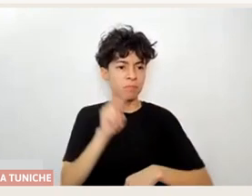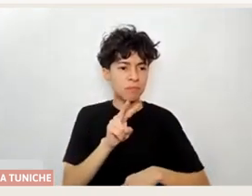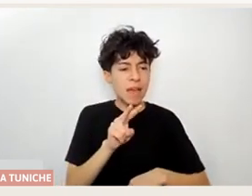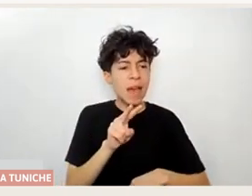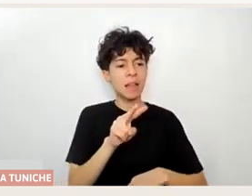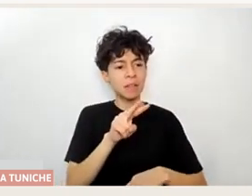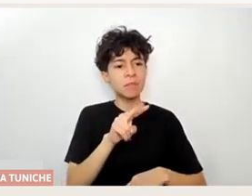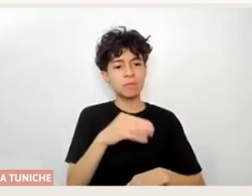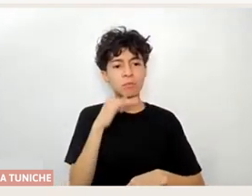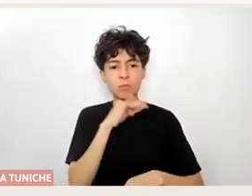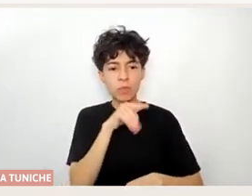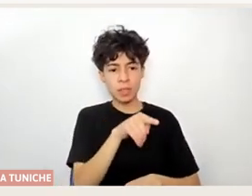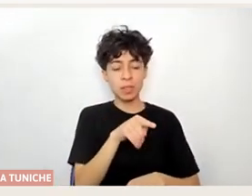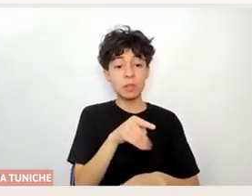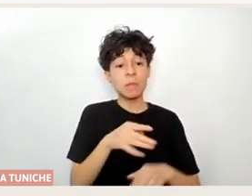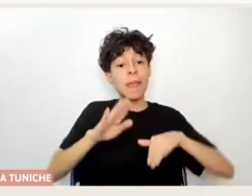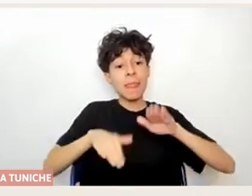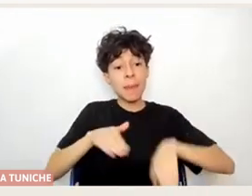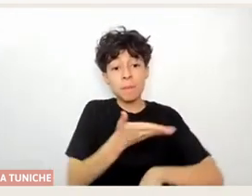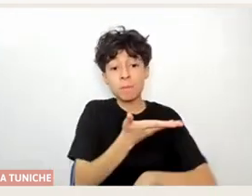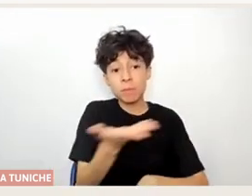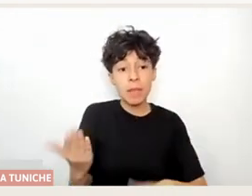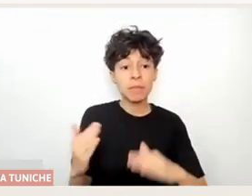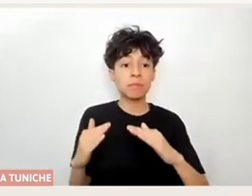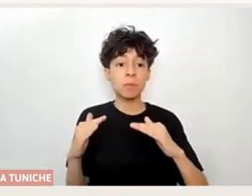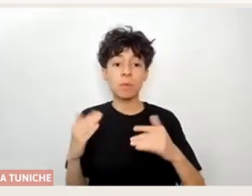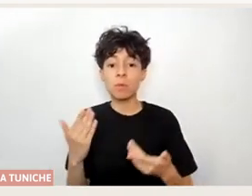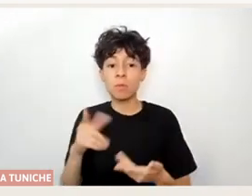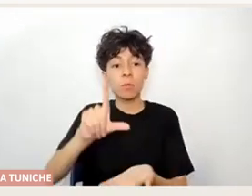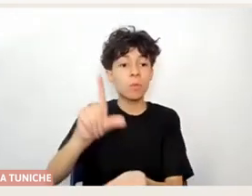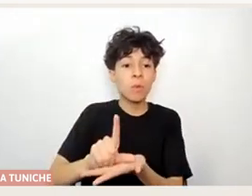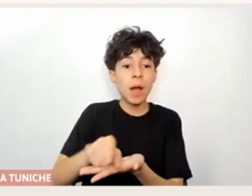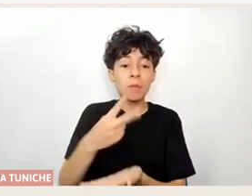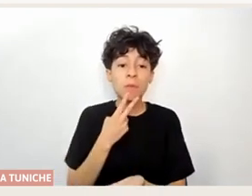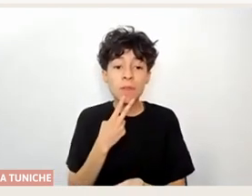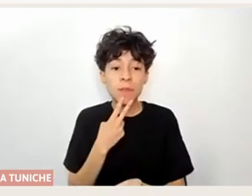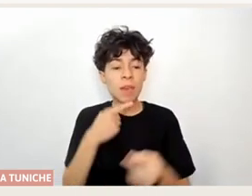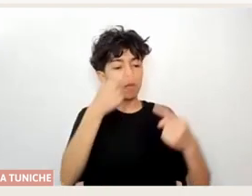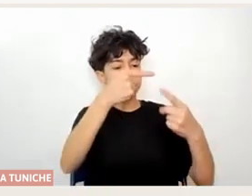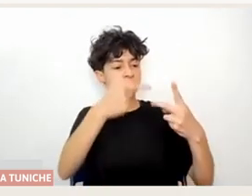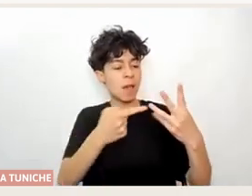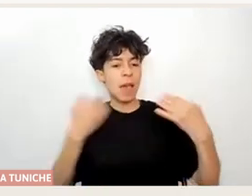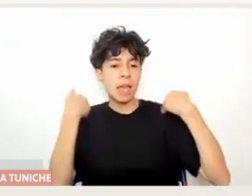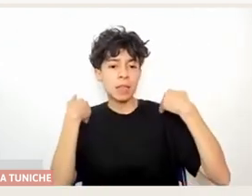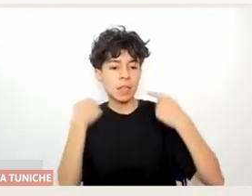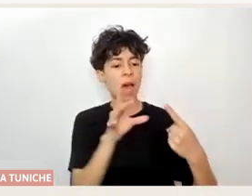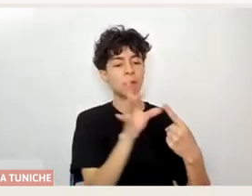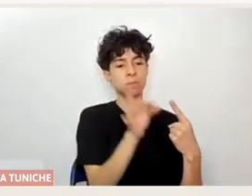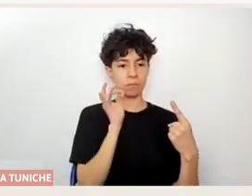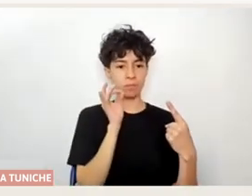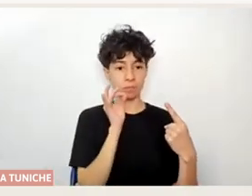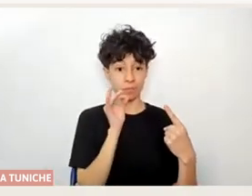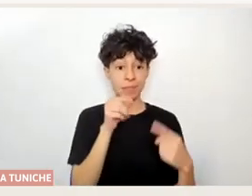donde esté, como esté el territorio que habite, y etcétera. Entonces estos